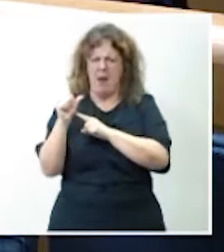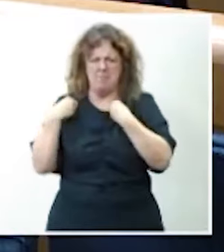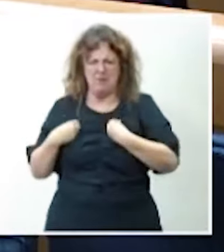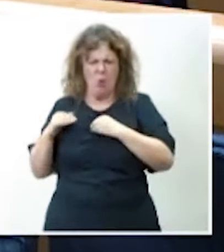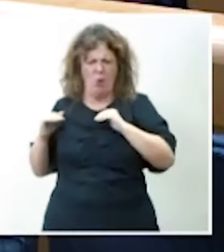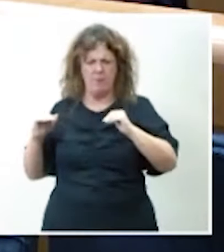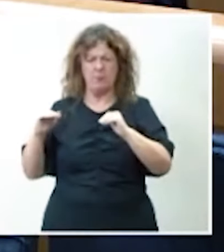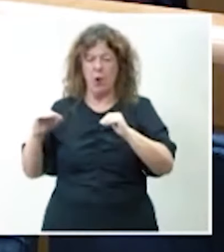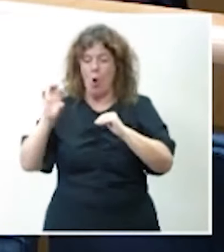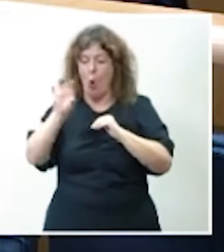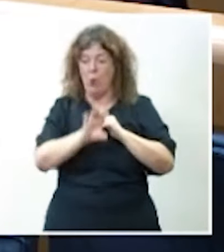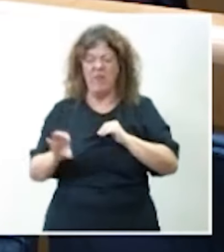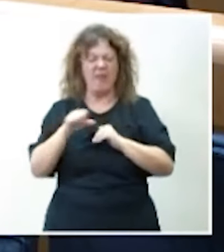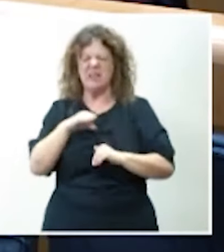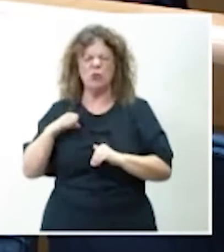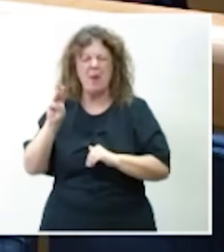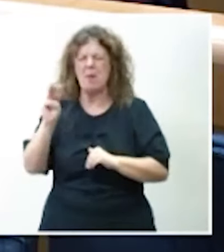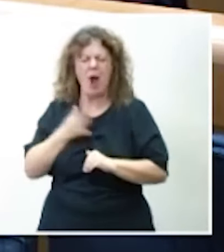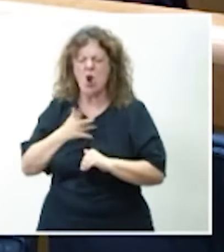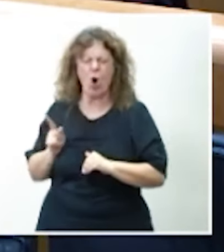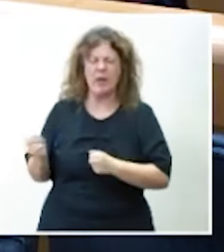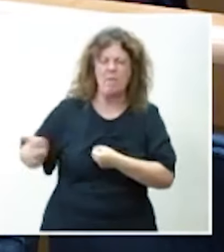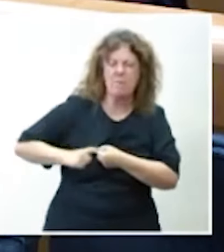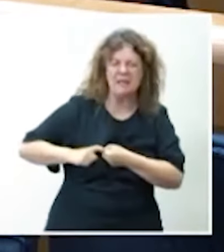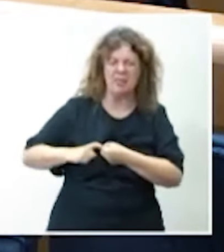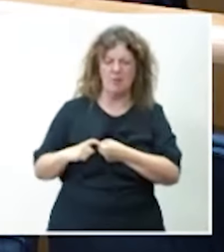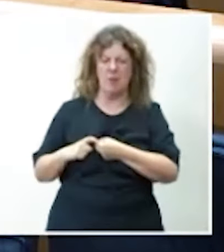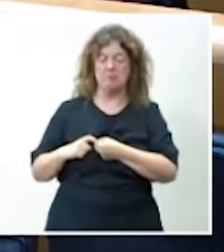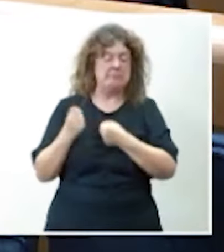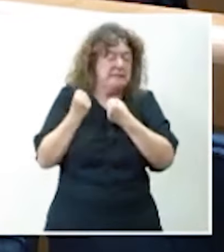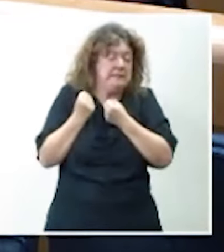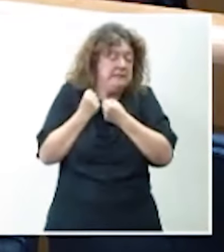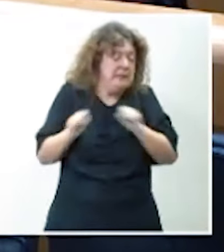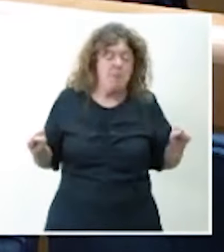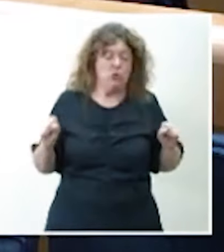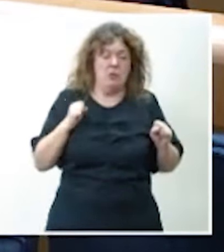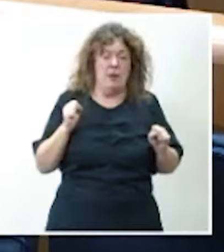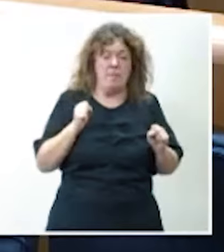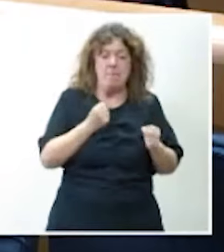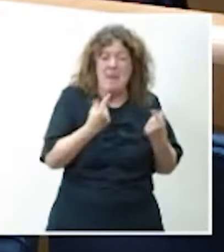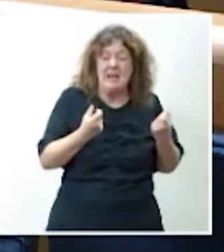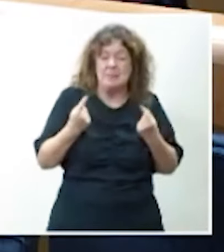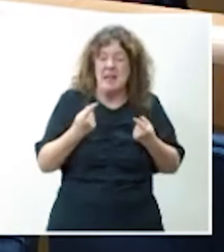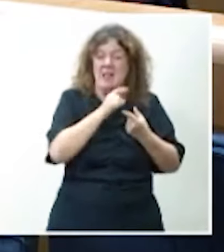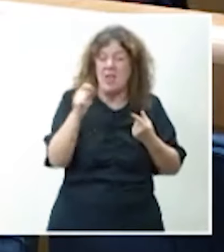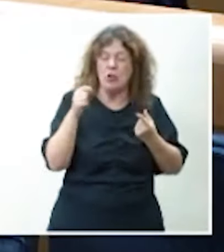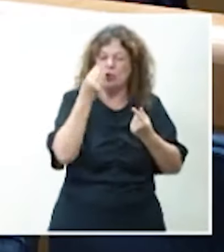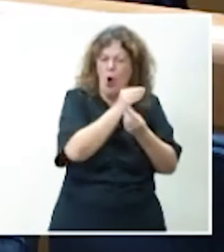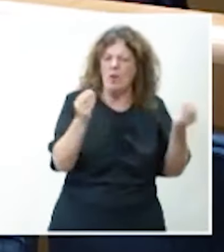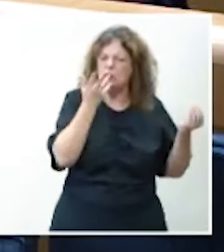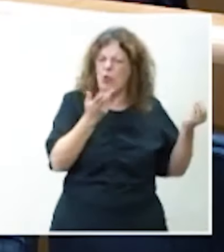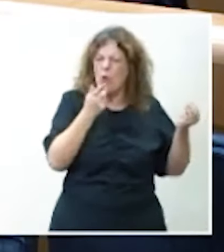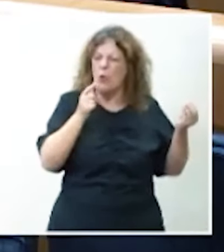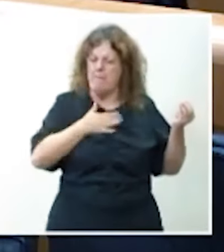autónomas del PP no quisieron participar en este proyecto imposibilitando que miles de jóvenes, que cientos de jóvenes conocieran